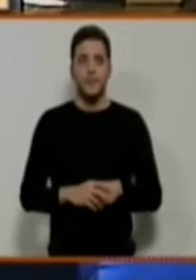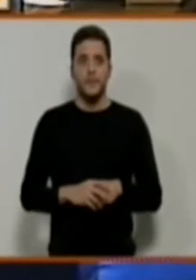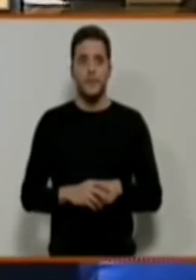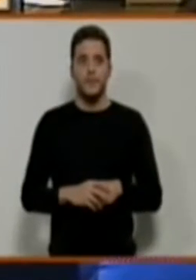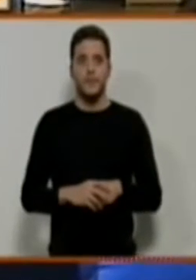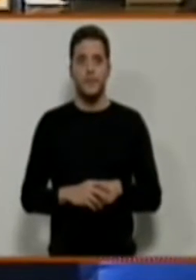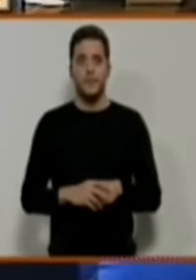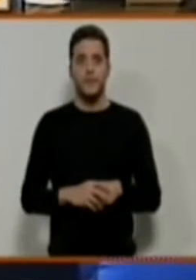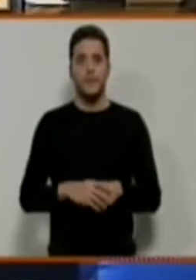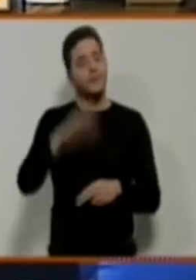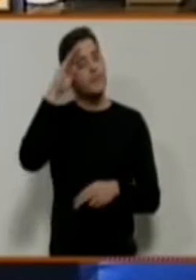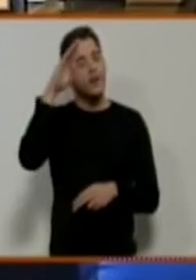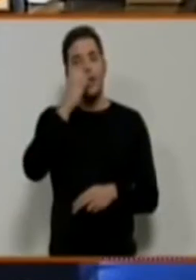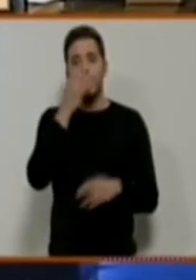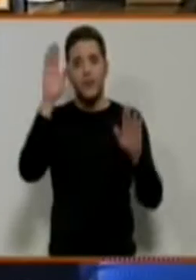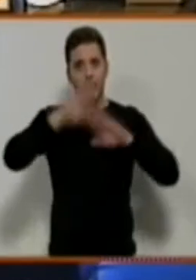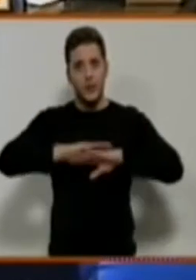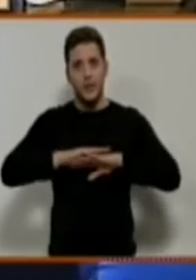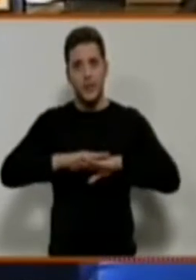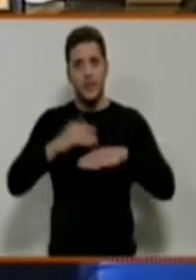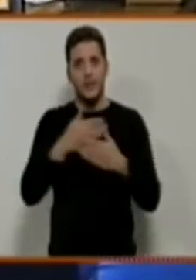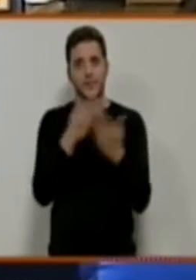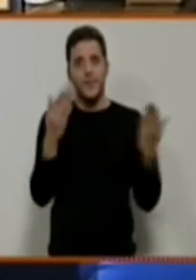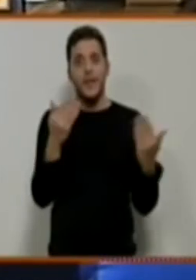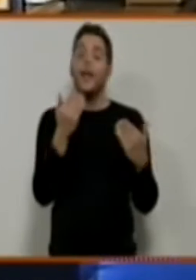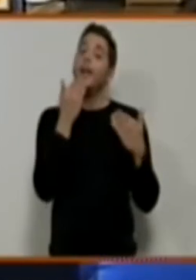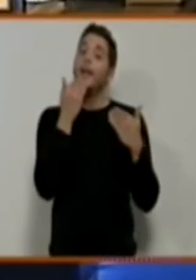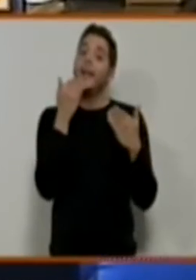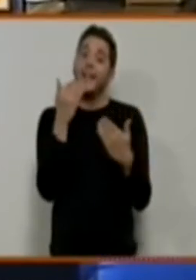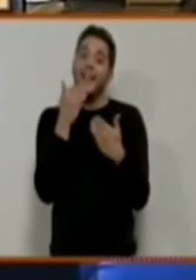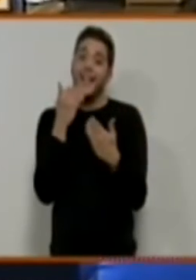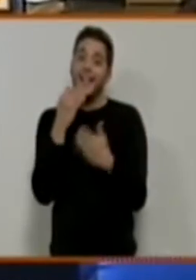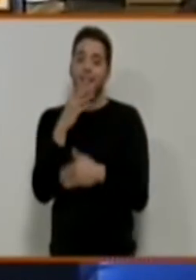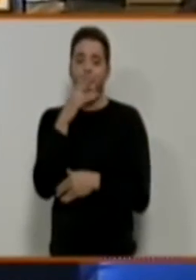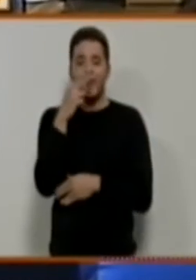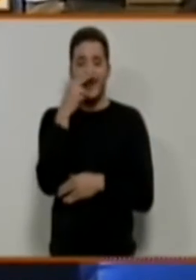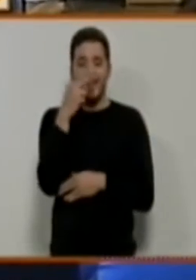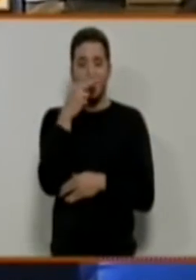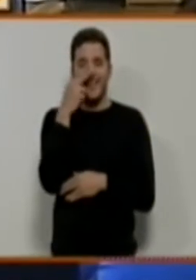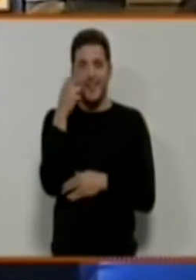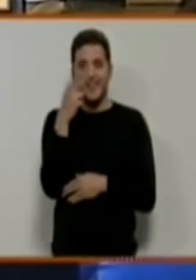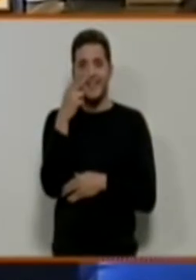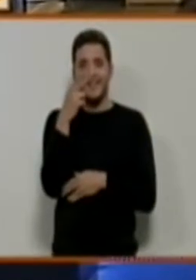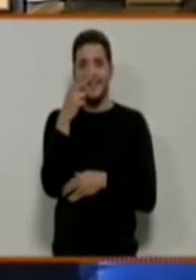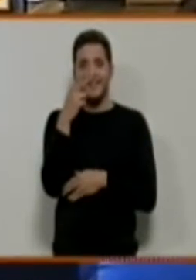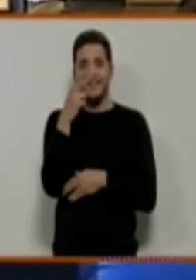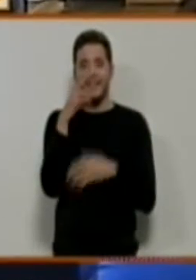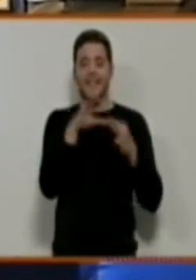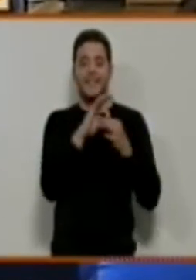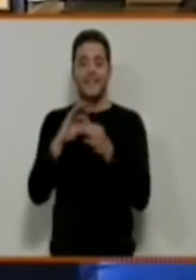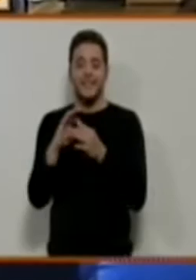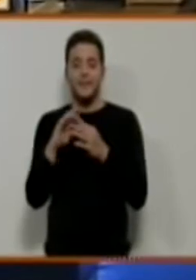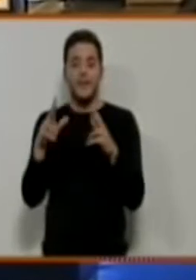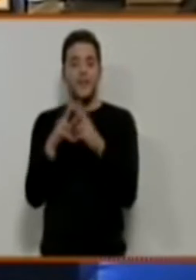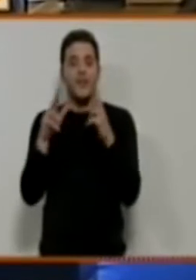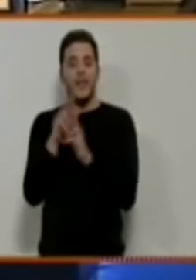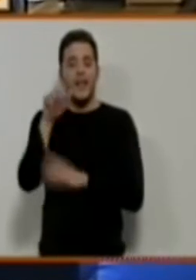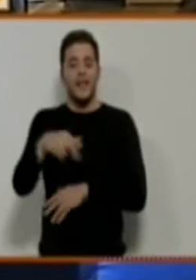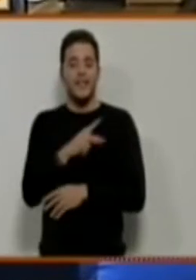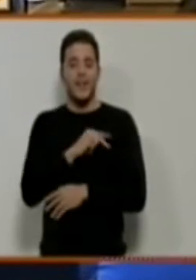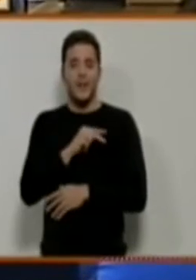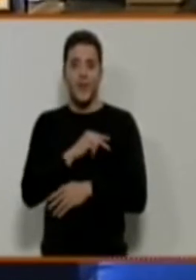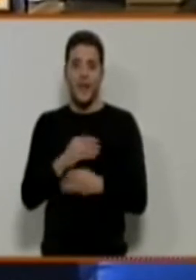Pues muy buenas noches. Agradeceré el interés por la acción social y por esta concejalía. A ver,